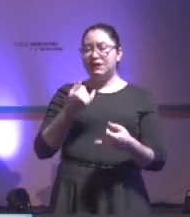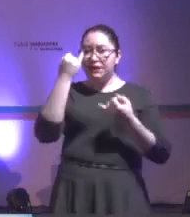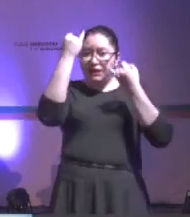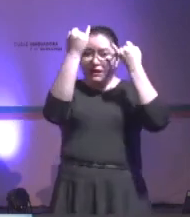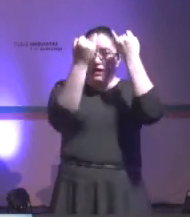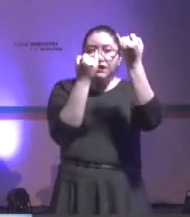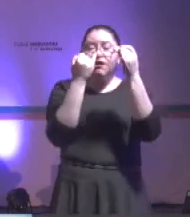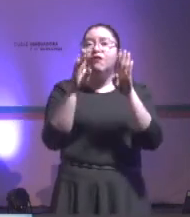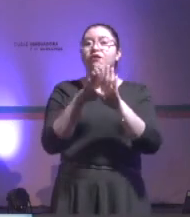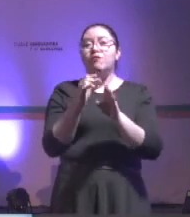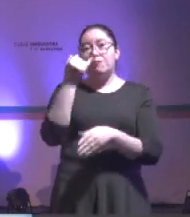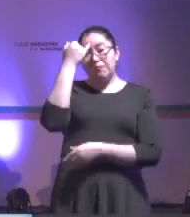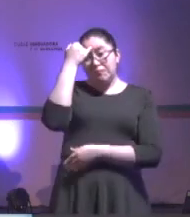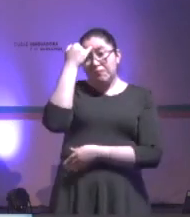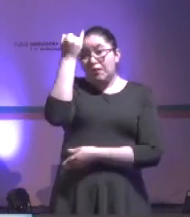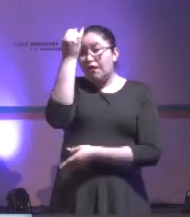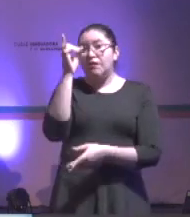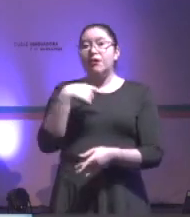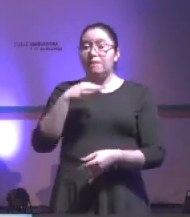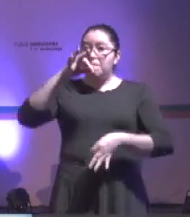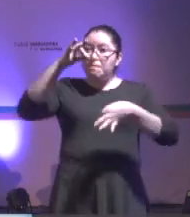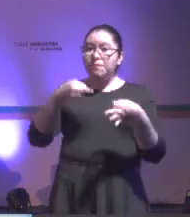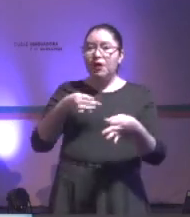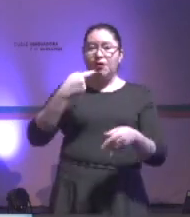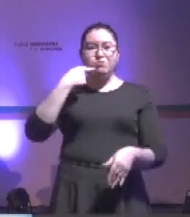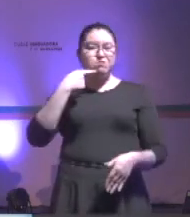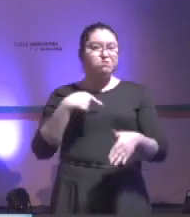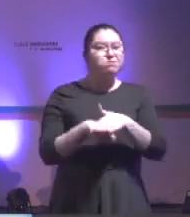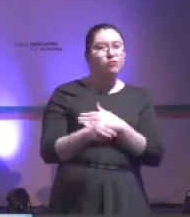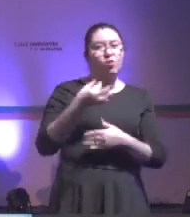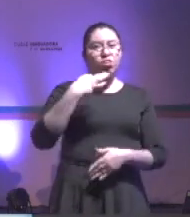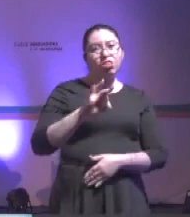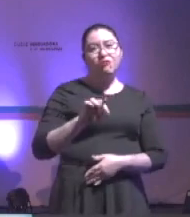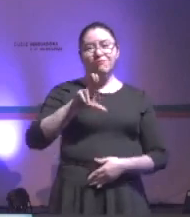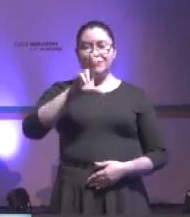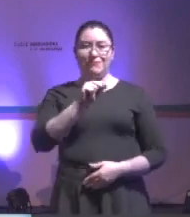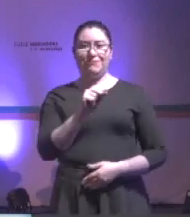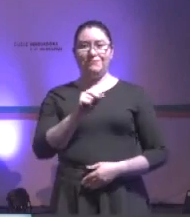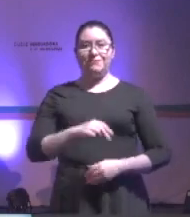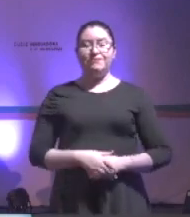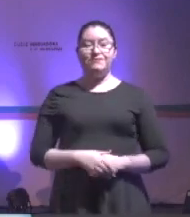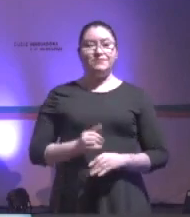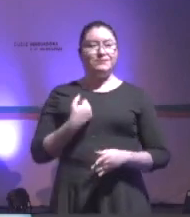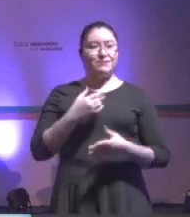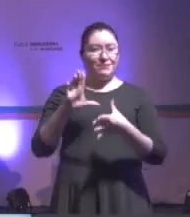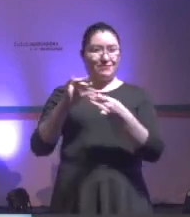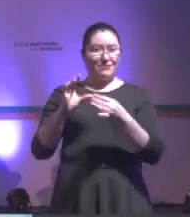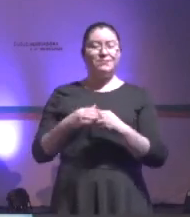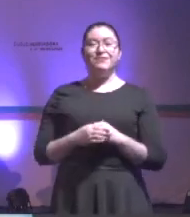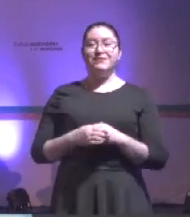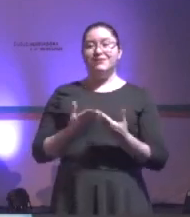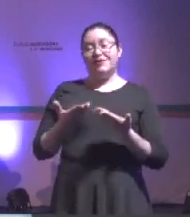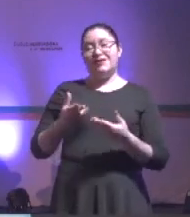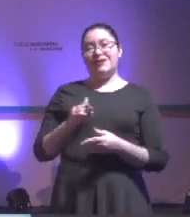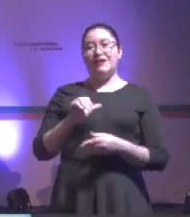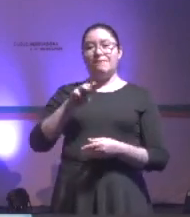sea de ideas, no de insultos. Eso es lo que a me enseñó la izquierda. Así que, dicho eso, Marina Tai.